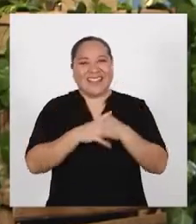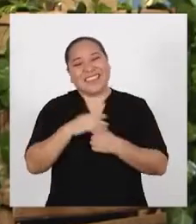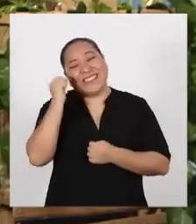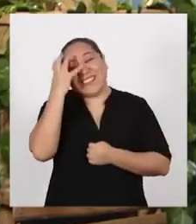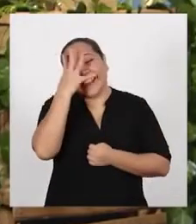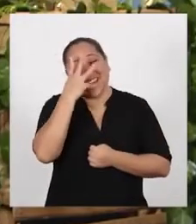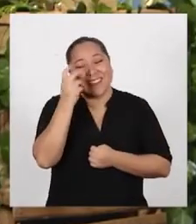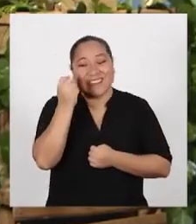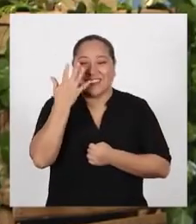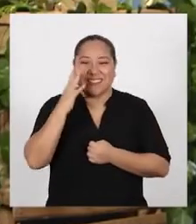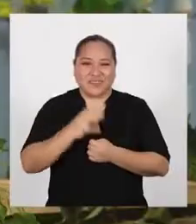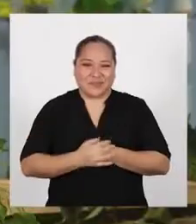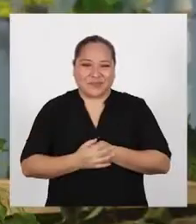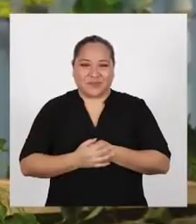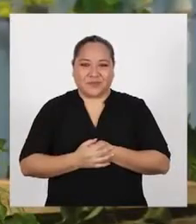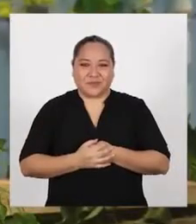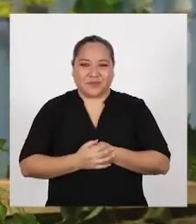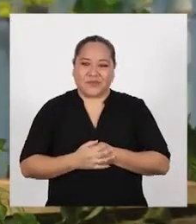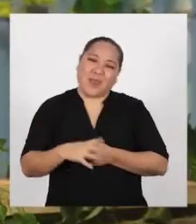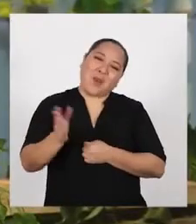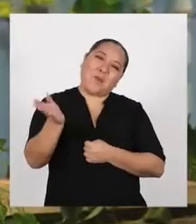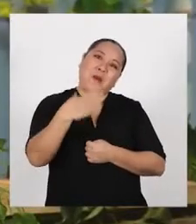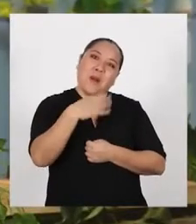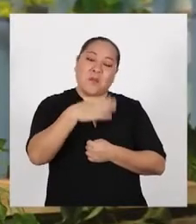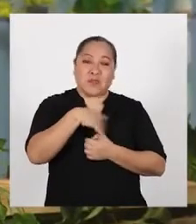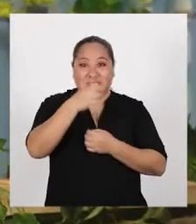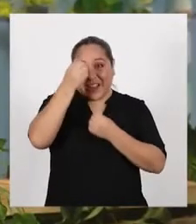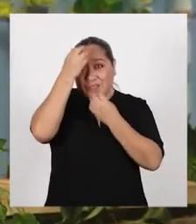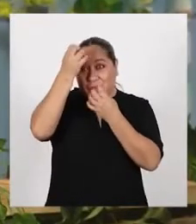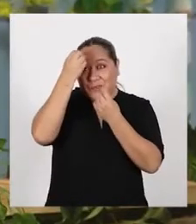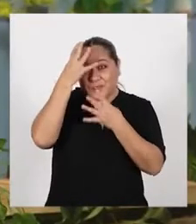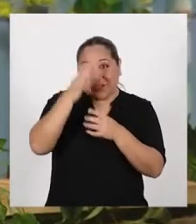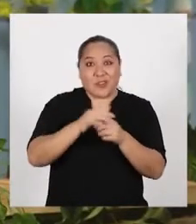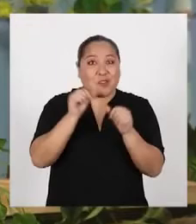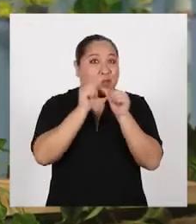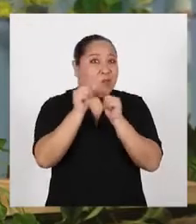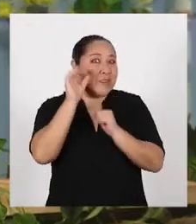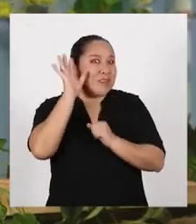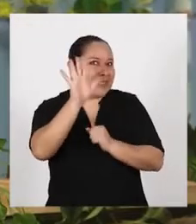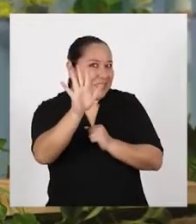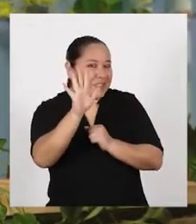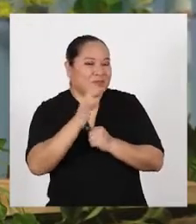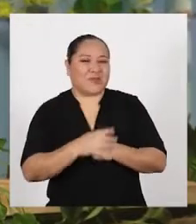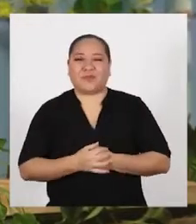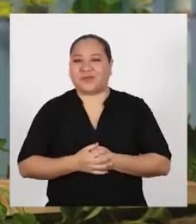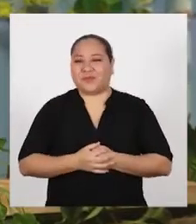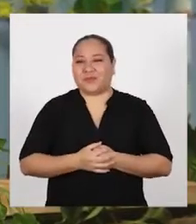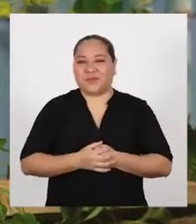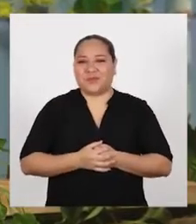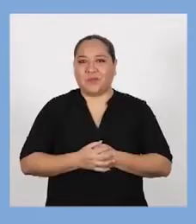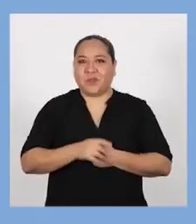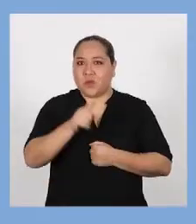¡Ay, qué bonito! ¡Vamos con el dato número 5!